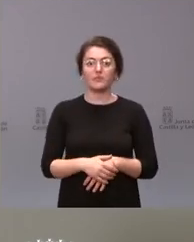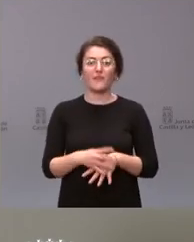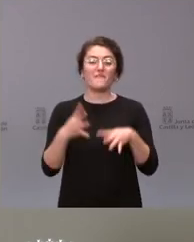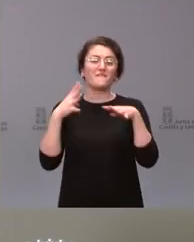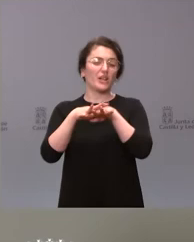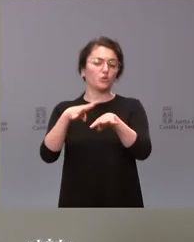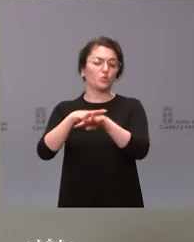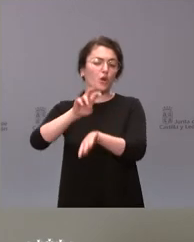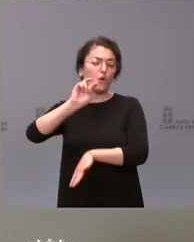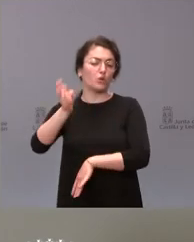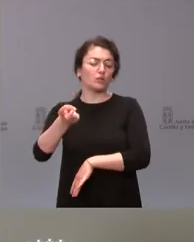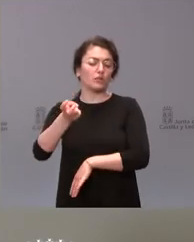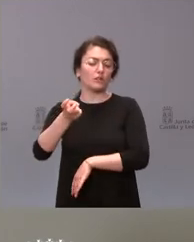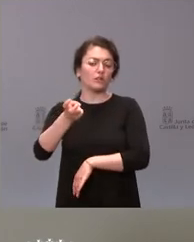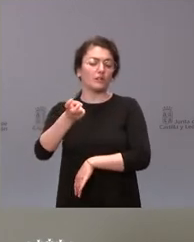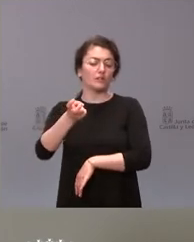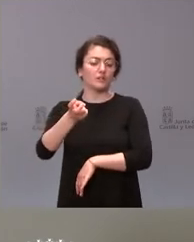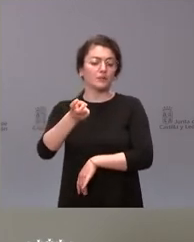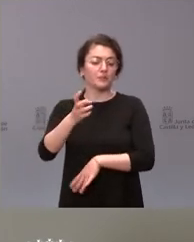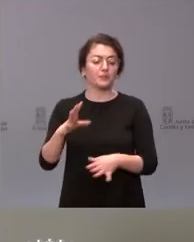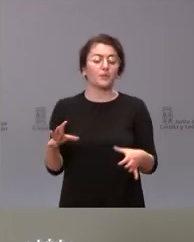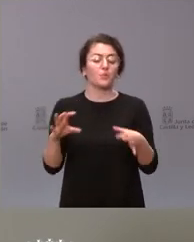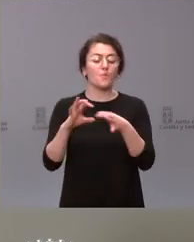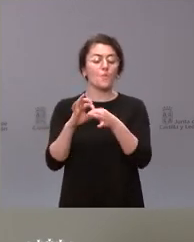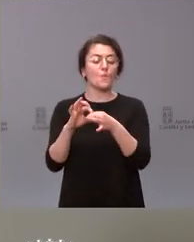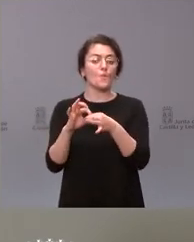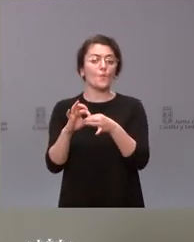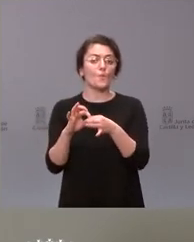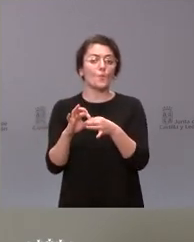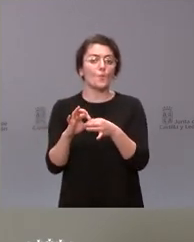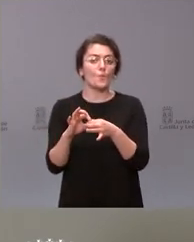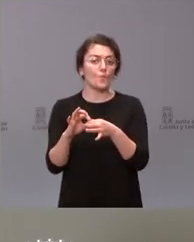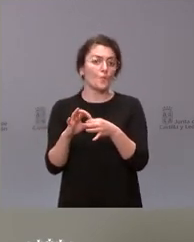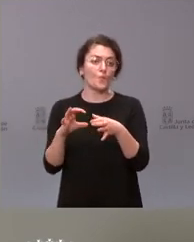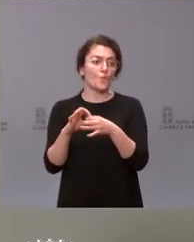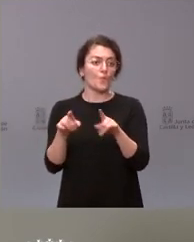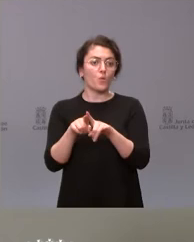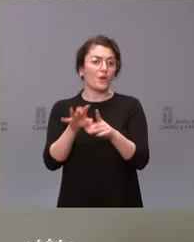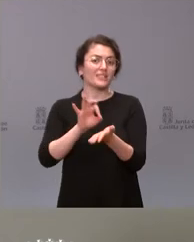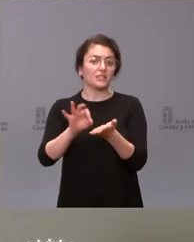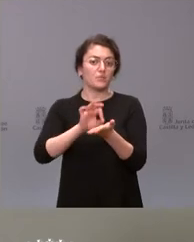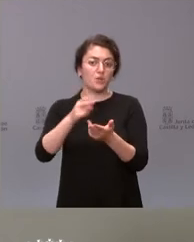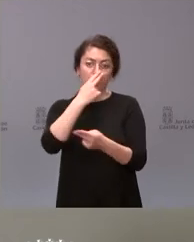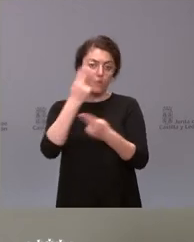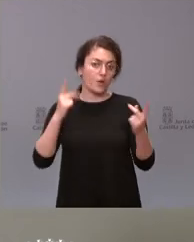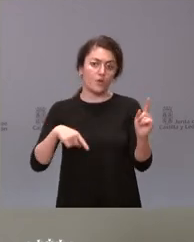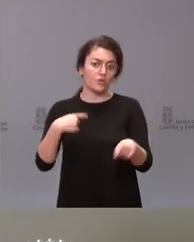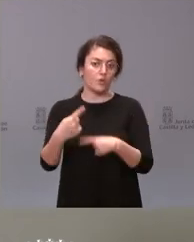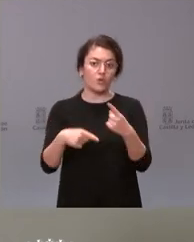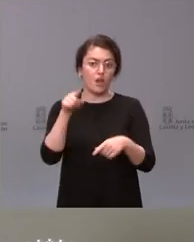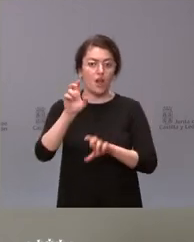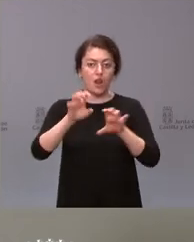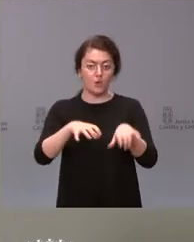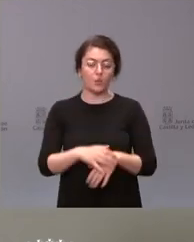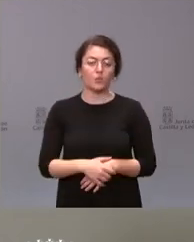que tienen que ver también con el propio día a día de los servicios públicos en la ciudad de León. Estamos hablando